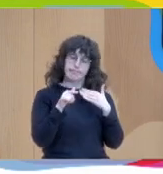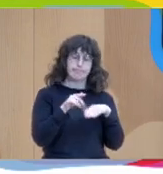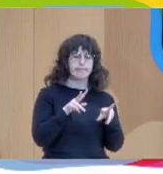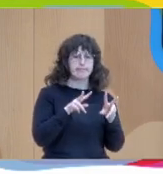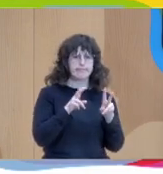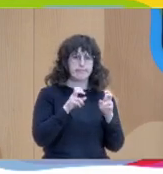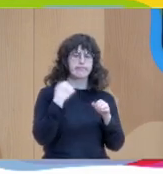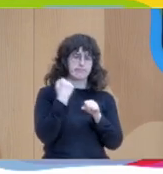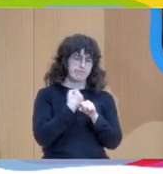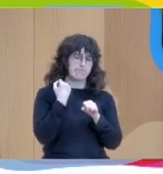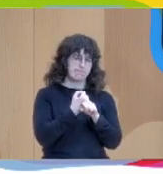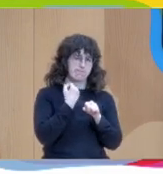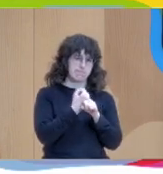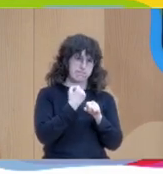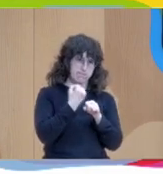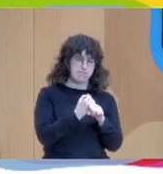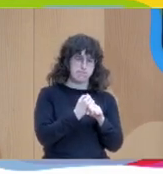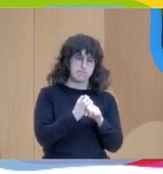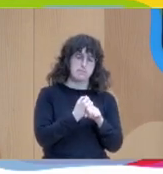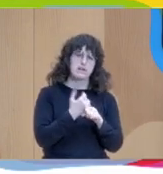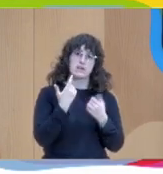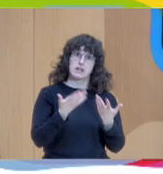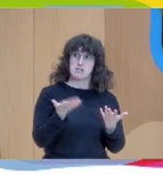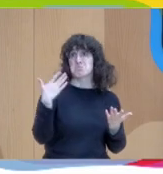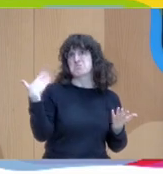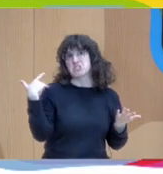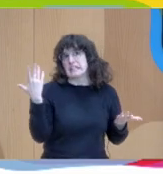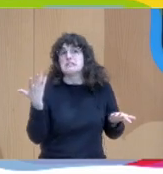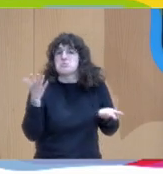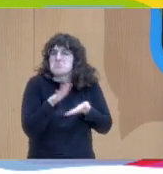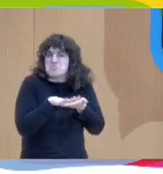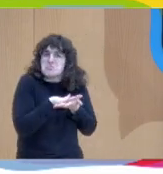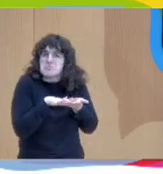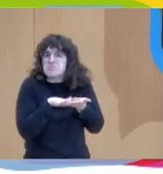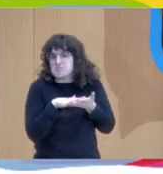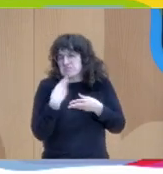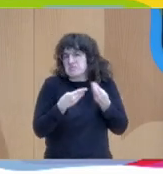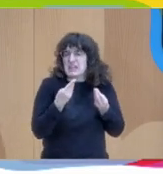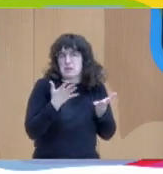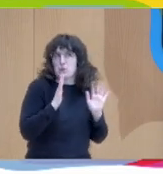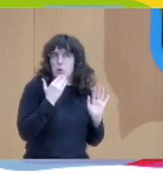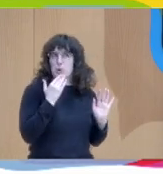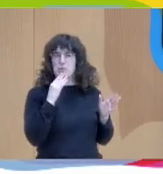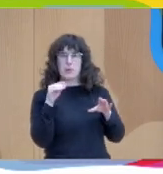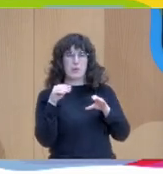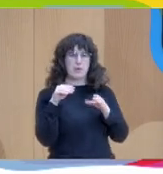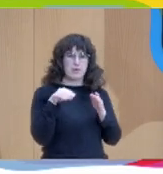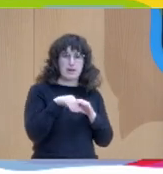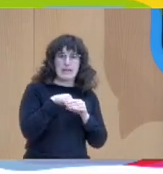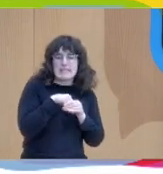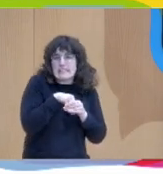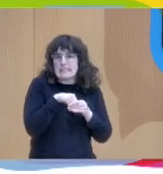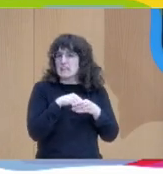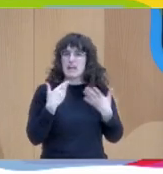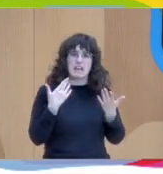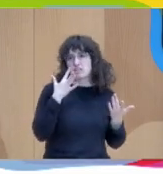Y era algo que quizás sí que antes hacíamos pero hacíamos de manera muy interna sin hablar entre nosotros muchas veces desde los nervios de bueno